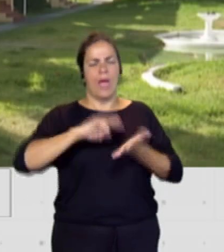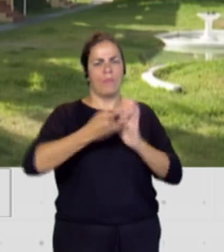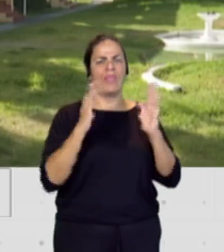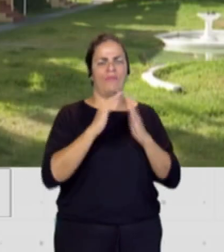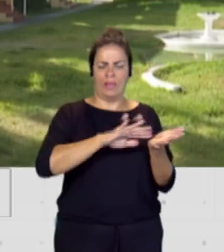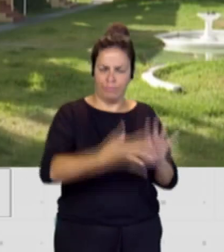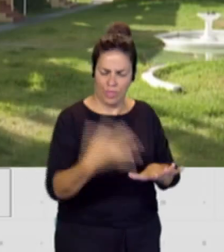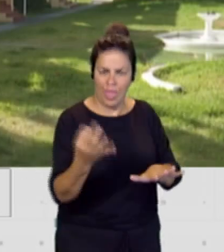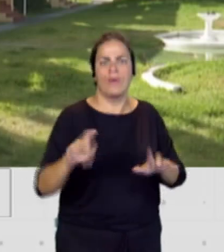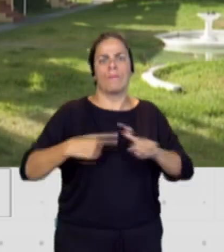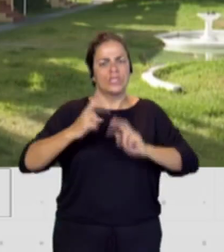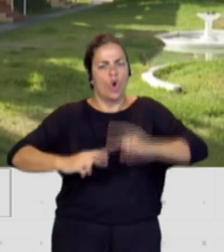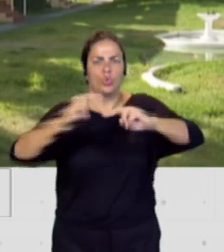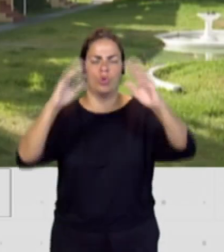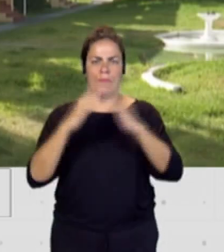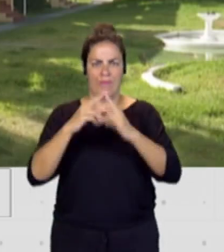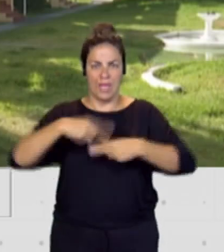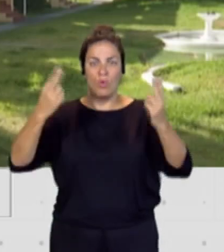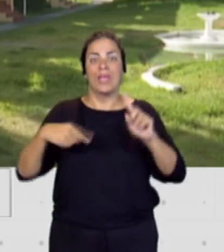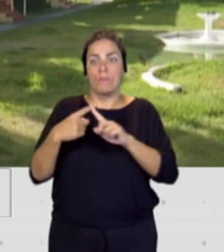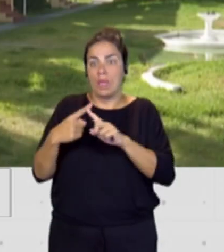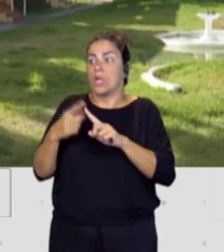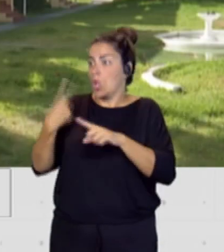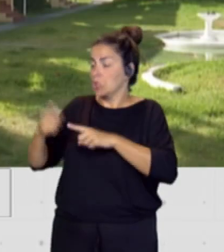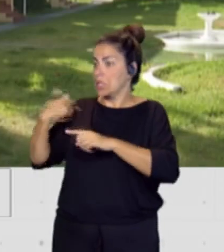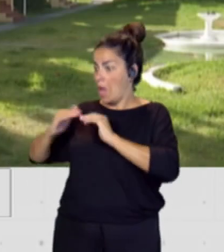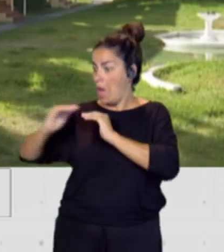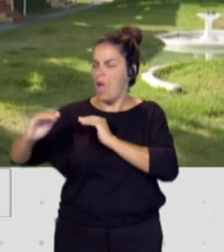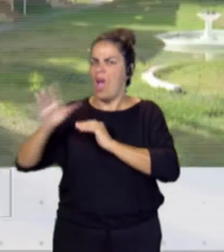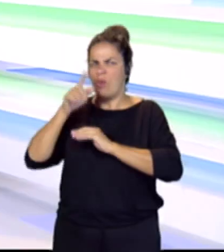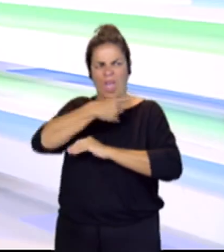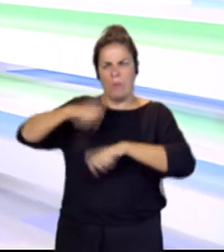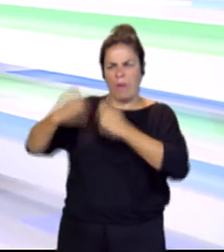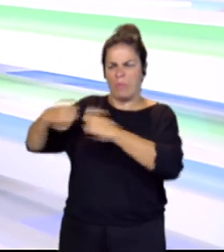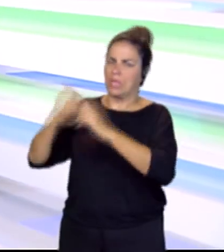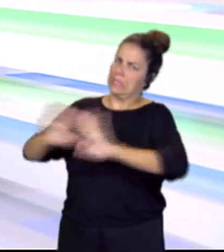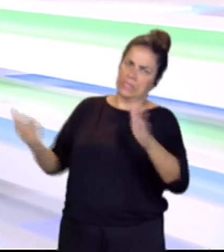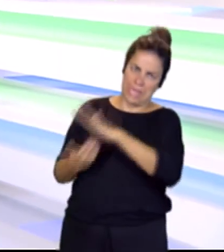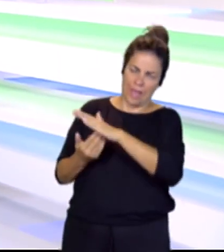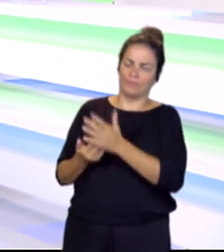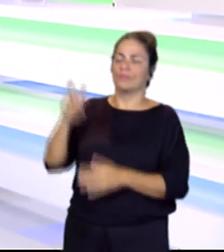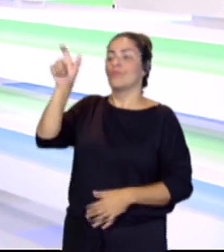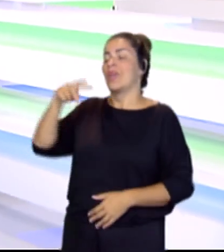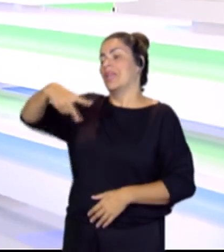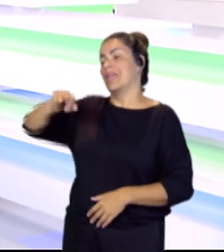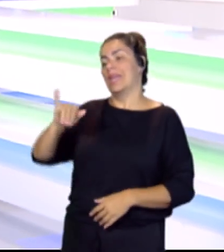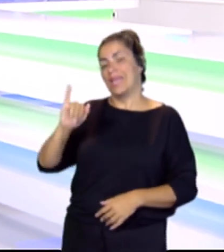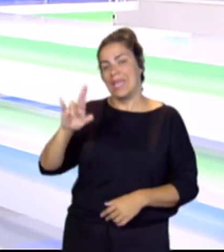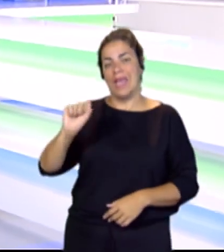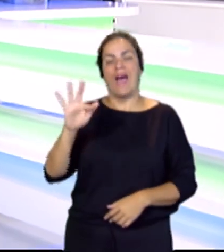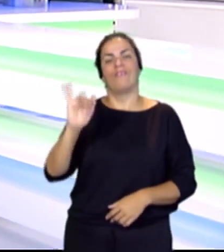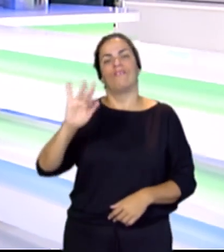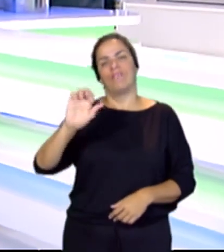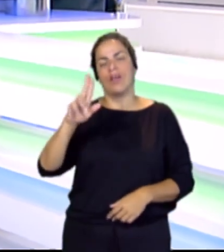vivienda pública y que dejen de desestabilizar lo que estaba estabilizado pues Nira Fierro secretaria de organización del partido socialista y